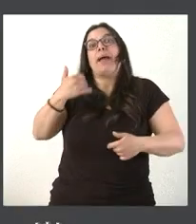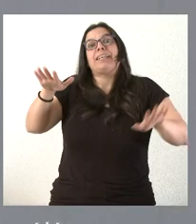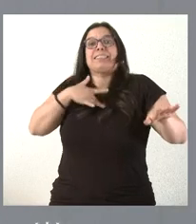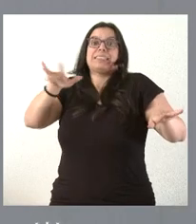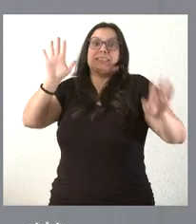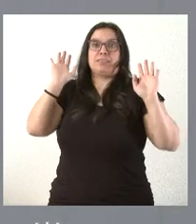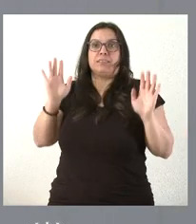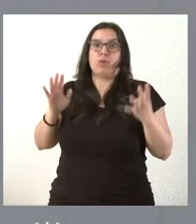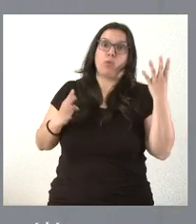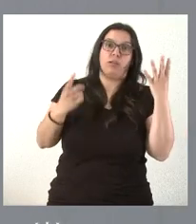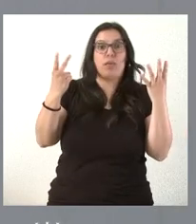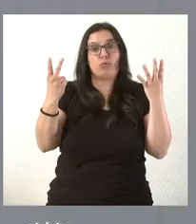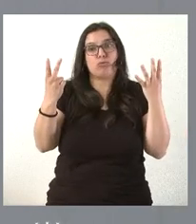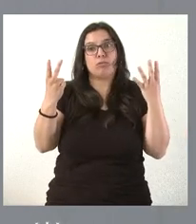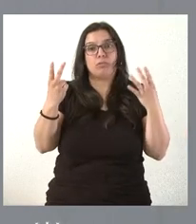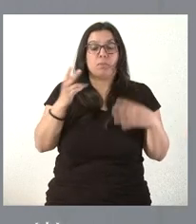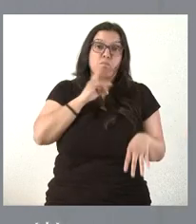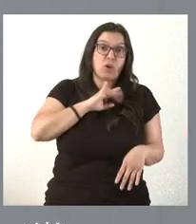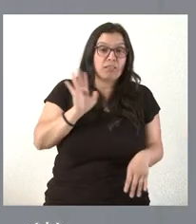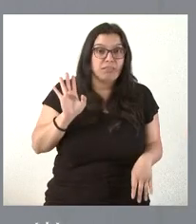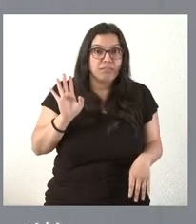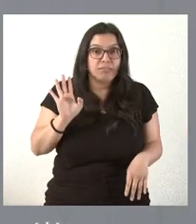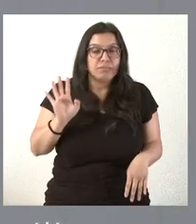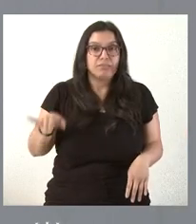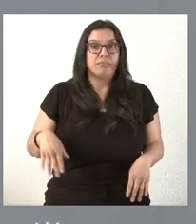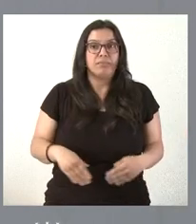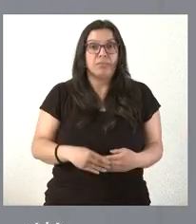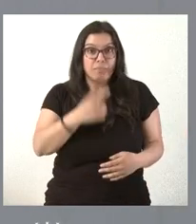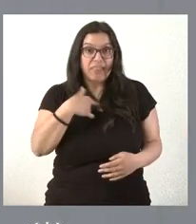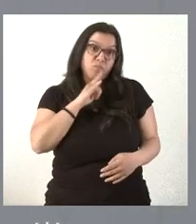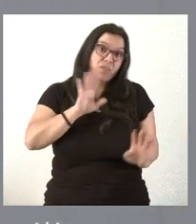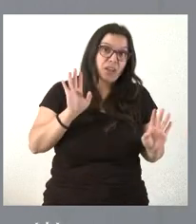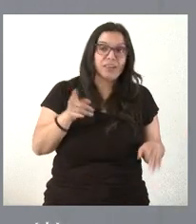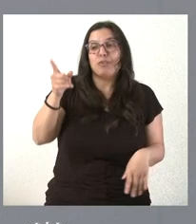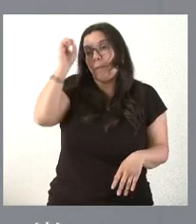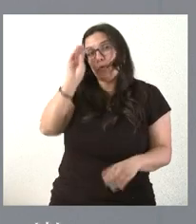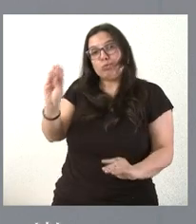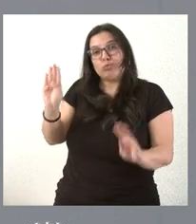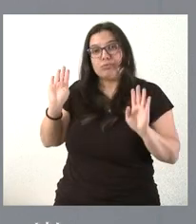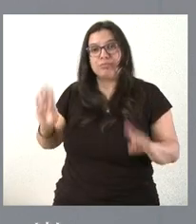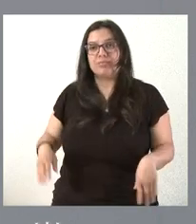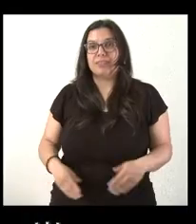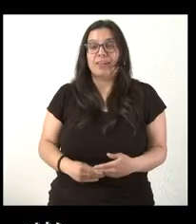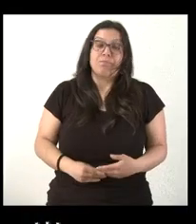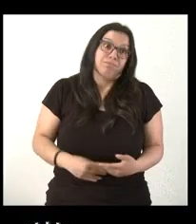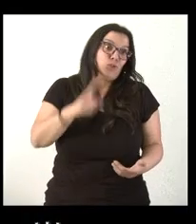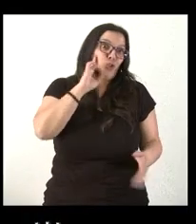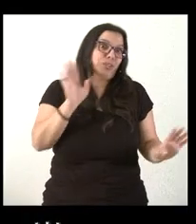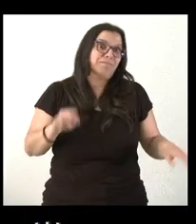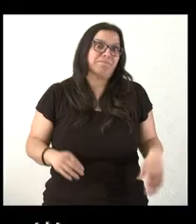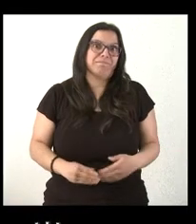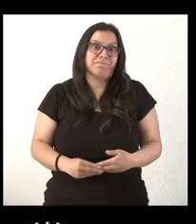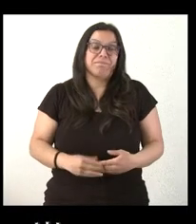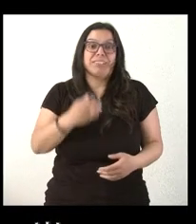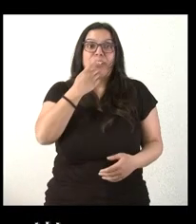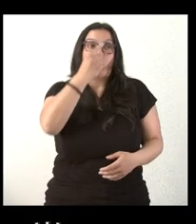Cuatro a dos, bueno. No está mal. ¿Me dice? Usted lo valorará. Bueno, no sé. Si